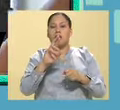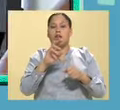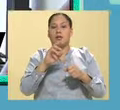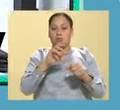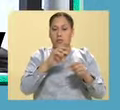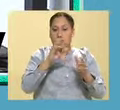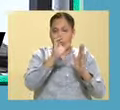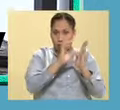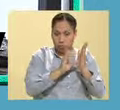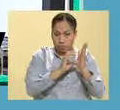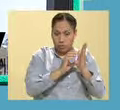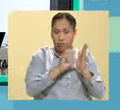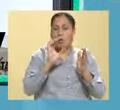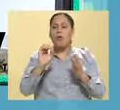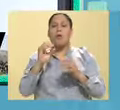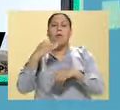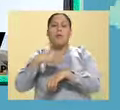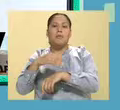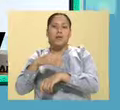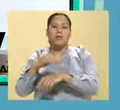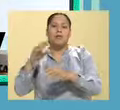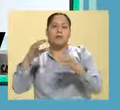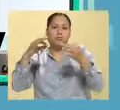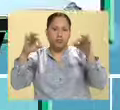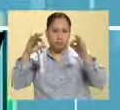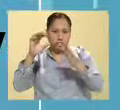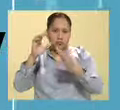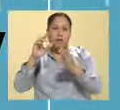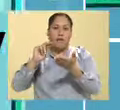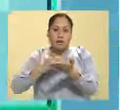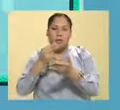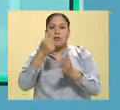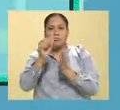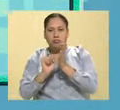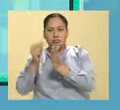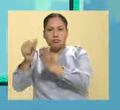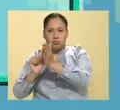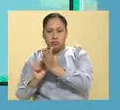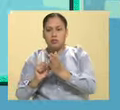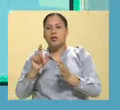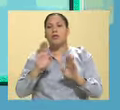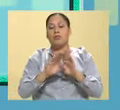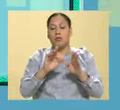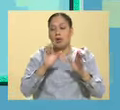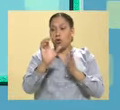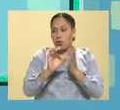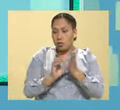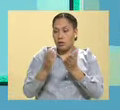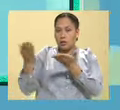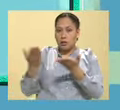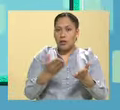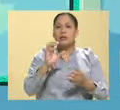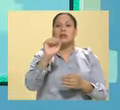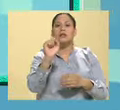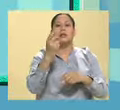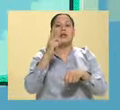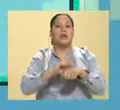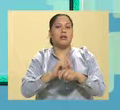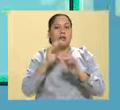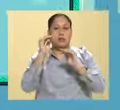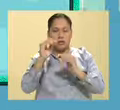contempla nuevas formas de contratación. Las básicas son contrato por tiempo determinado, te contrato por 60 días.